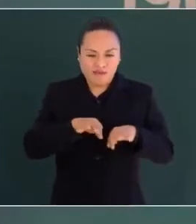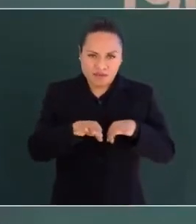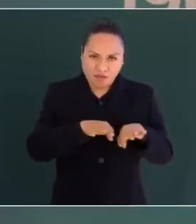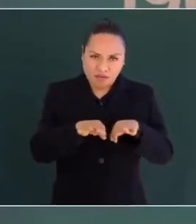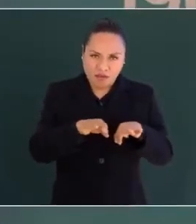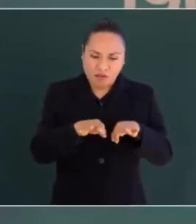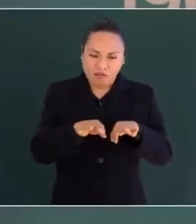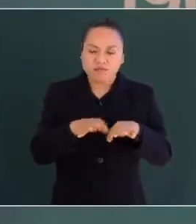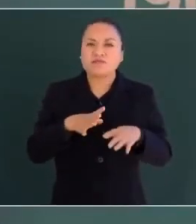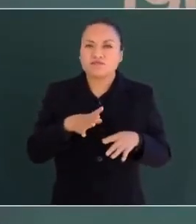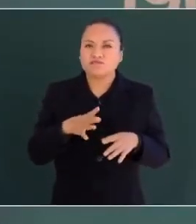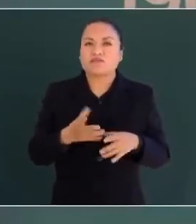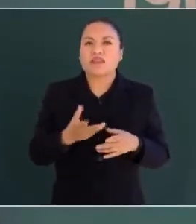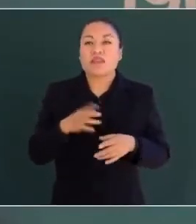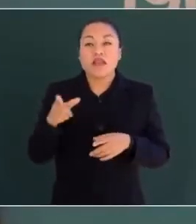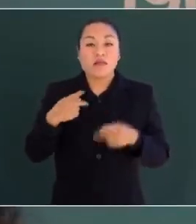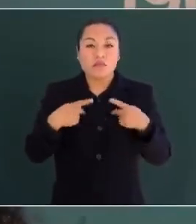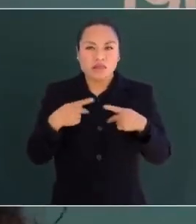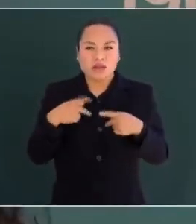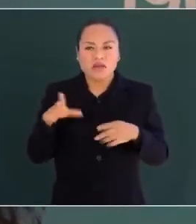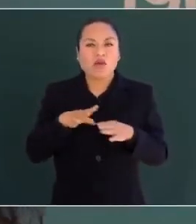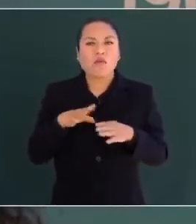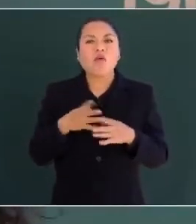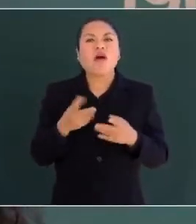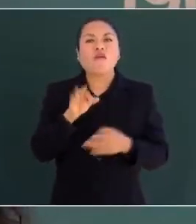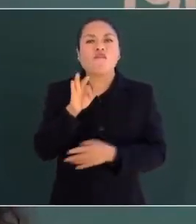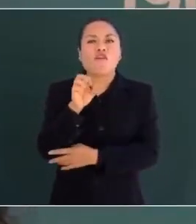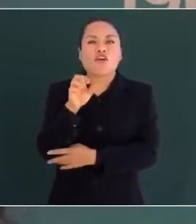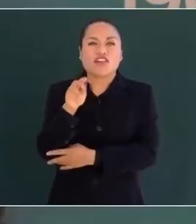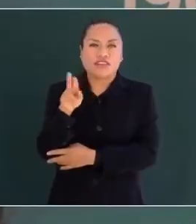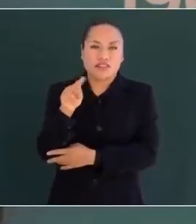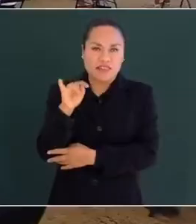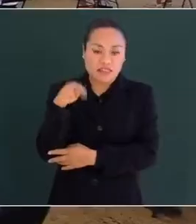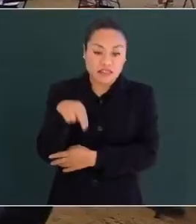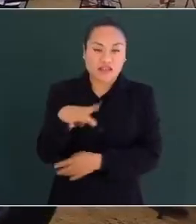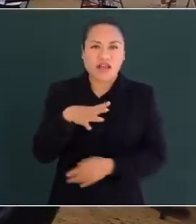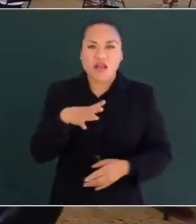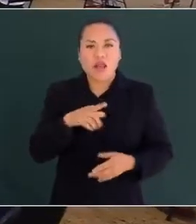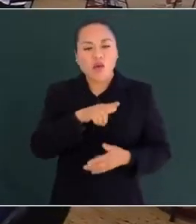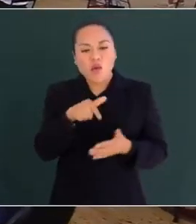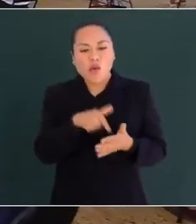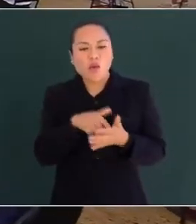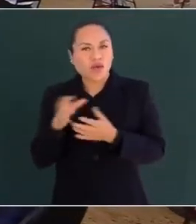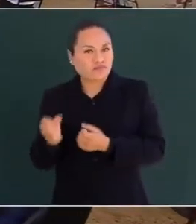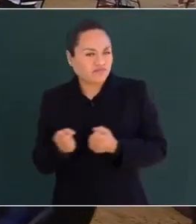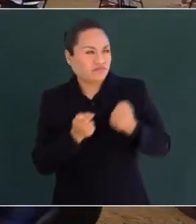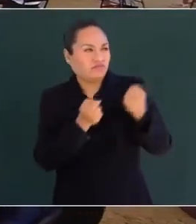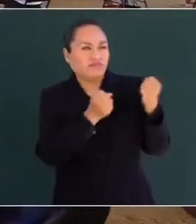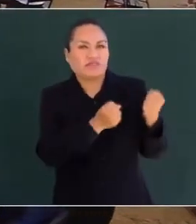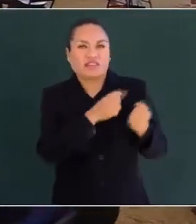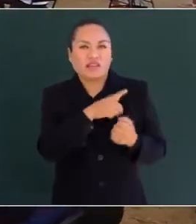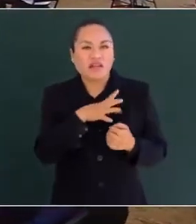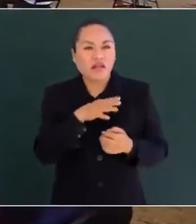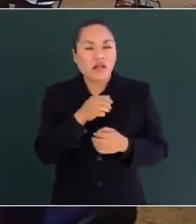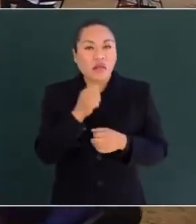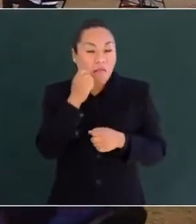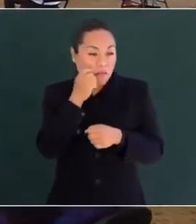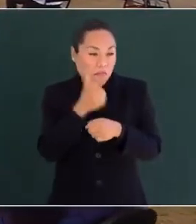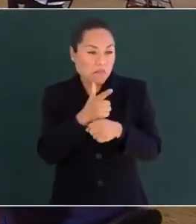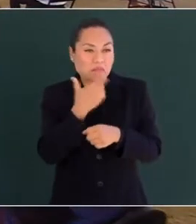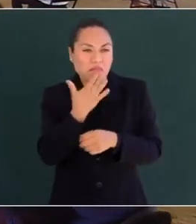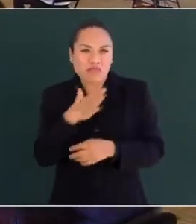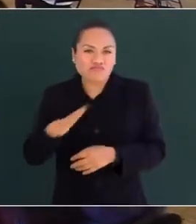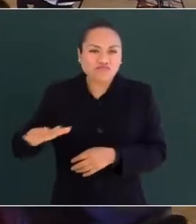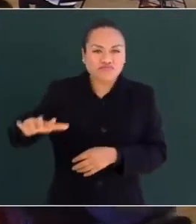pues fue de los asaltantes del Fortín. Y llevándolo a un lugar desde donde se descubría perfectamente el